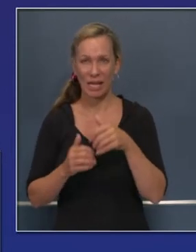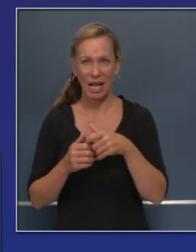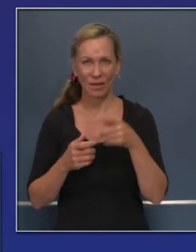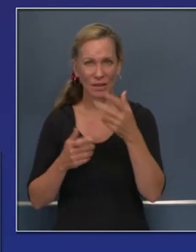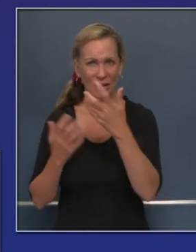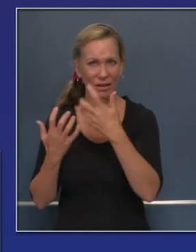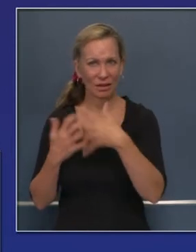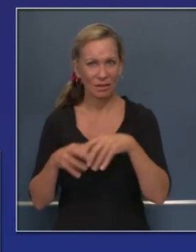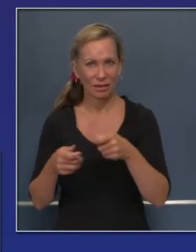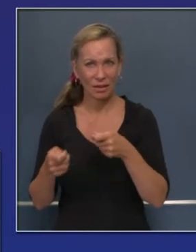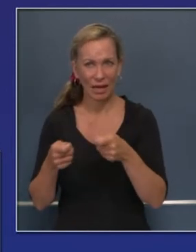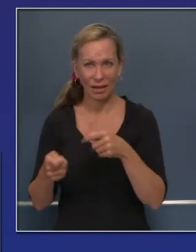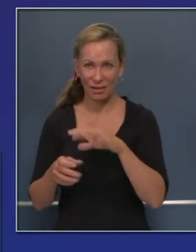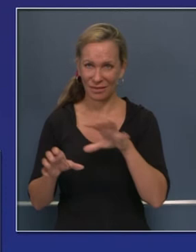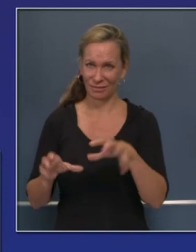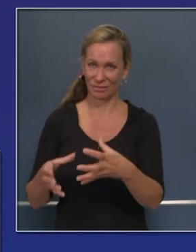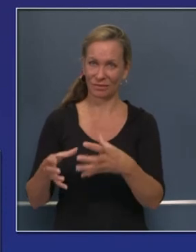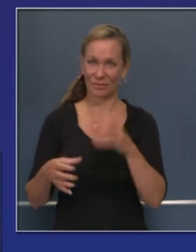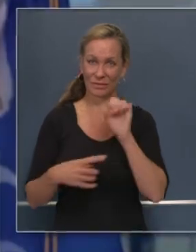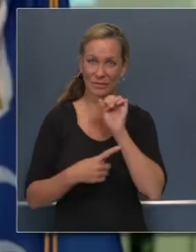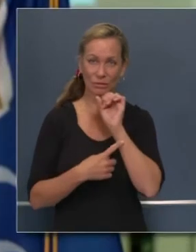gente está tomando este esfuerzo.